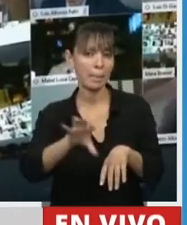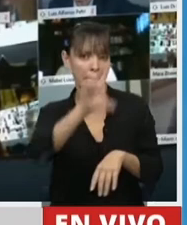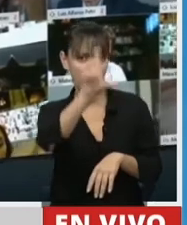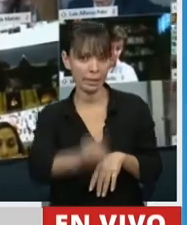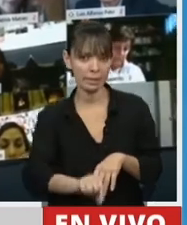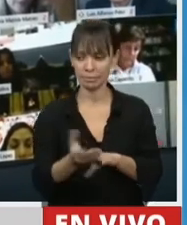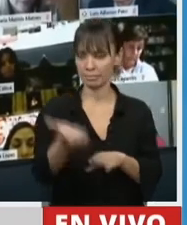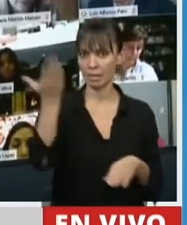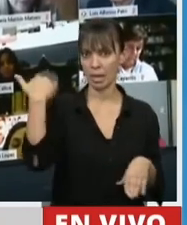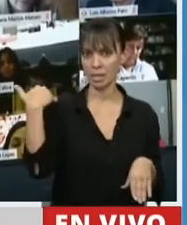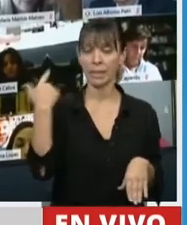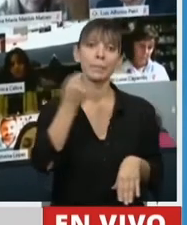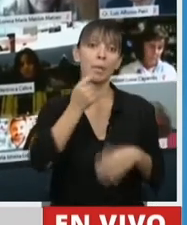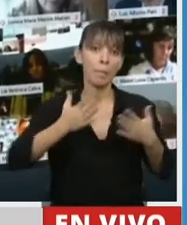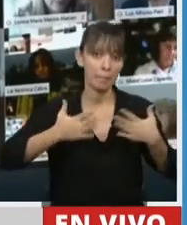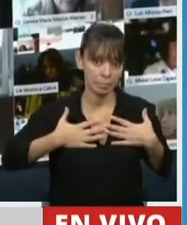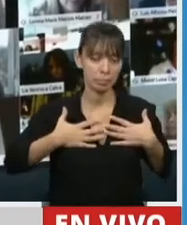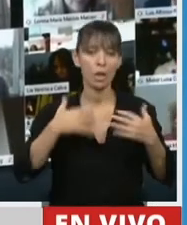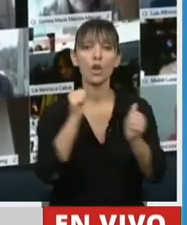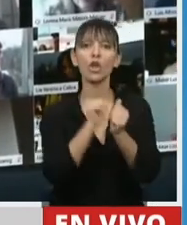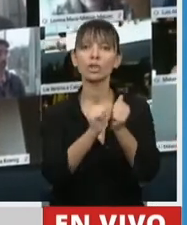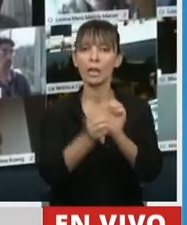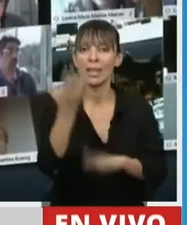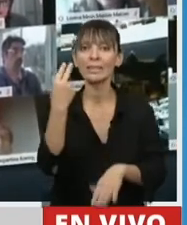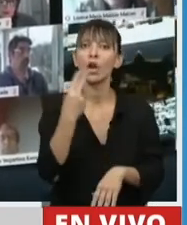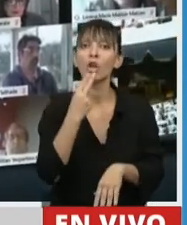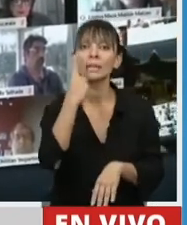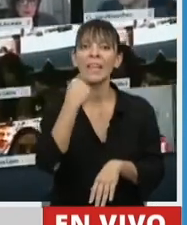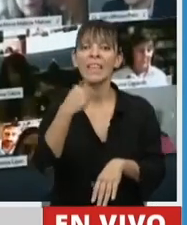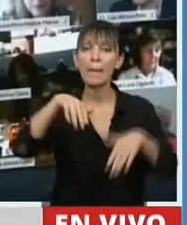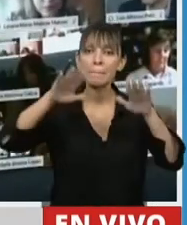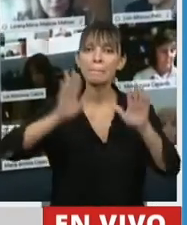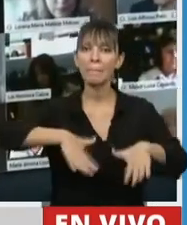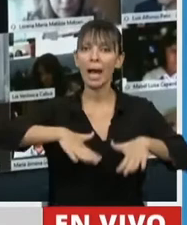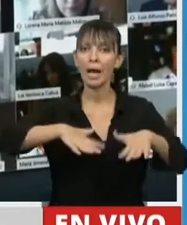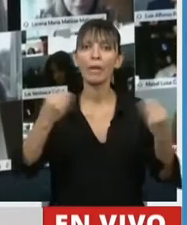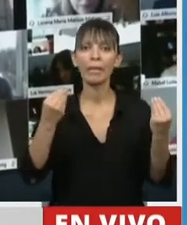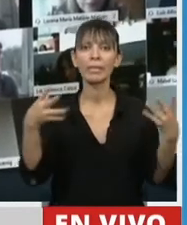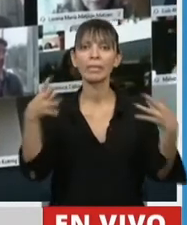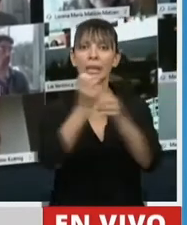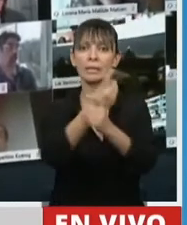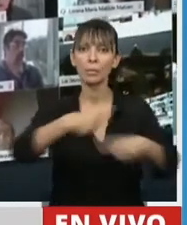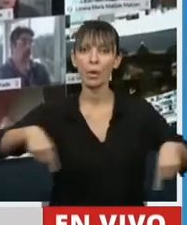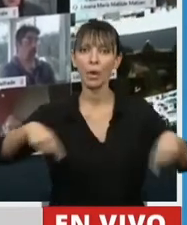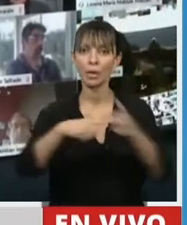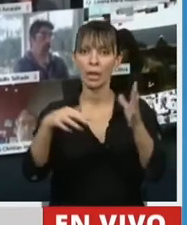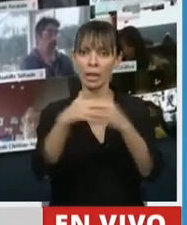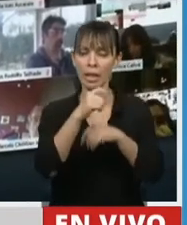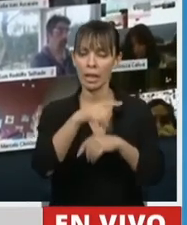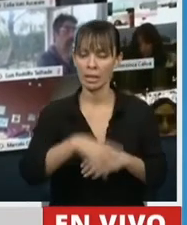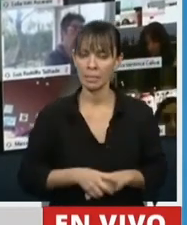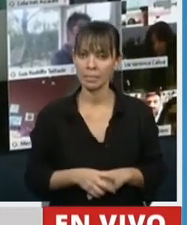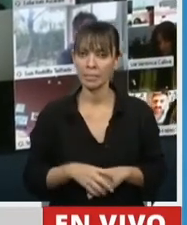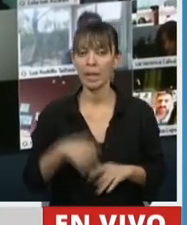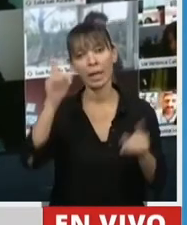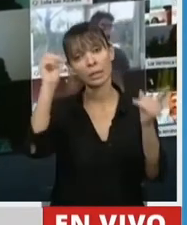hace, en el caso de mi ciudad, Rosario, hace 11 días que tenemos paro de transporte urbano de pasajeros. Esto no es